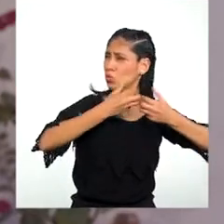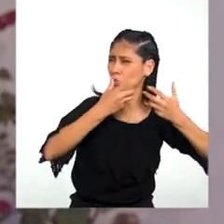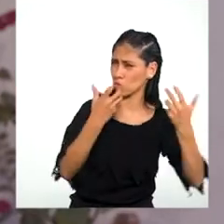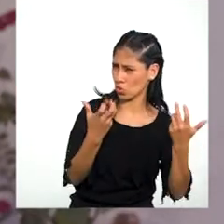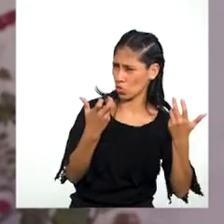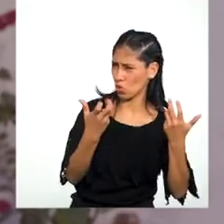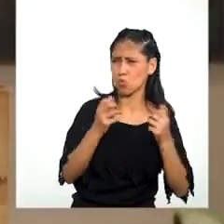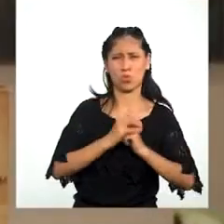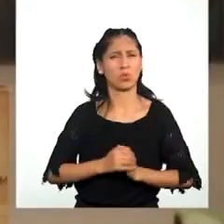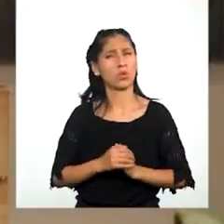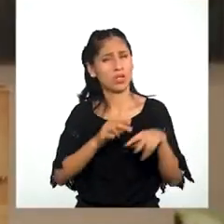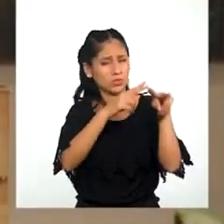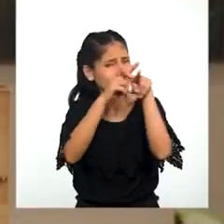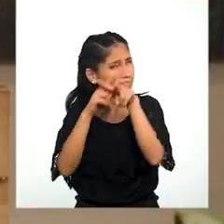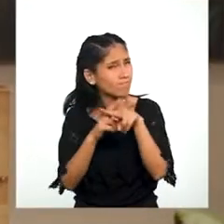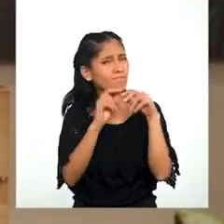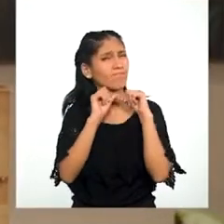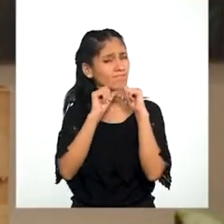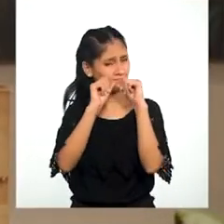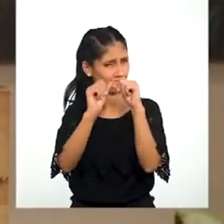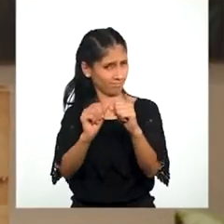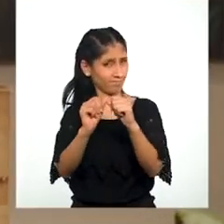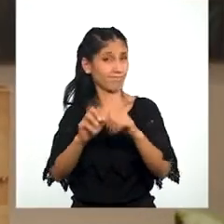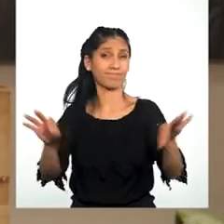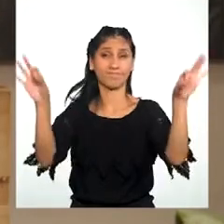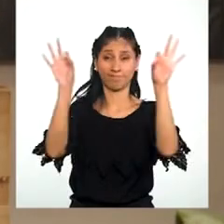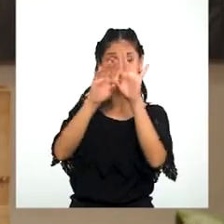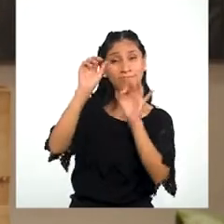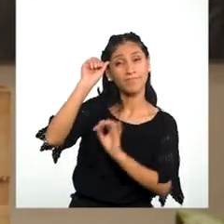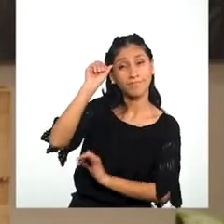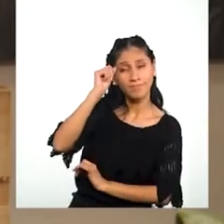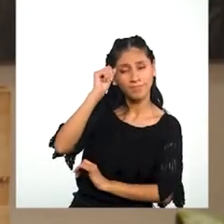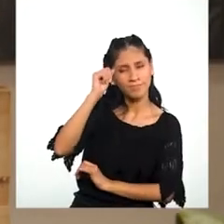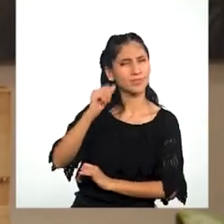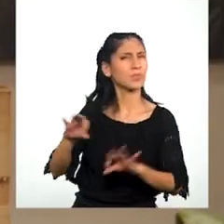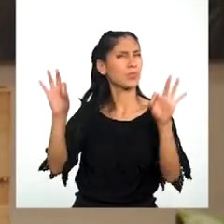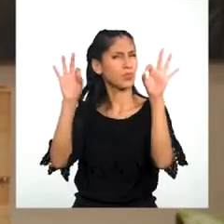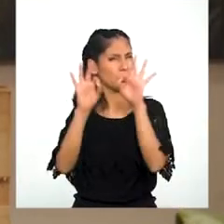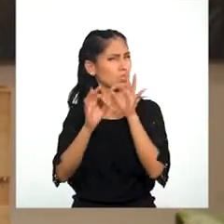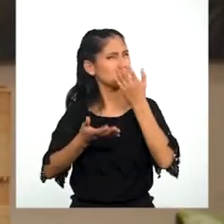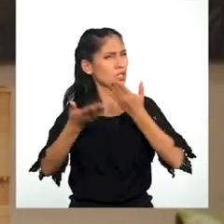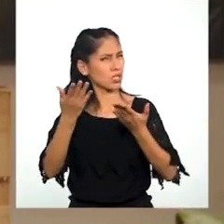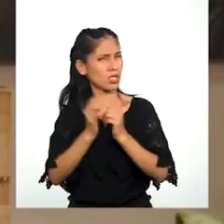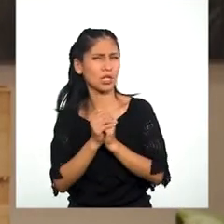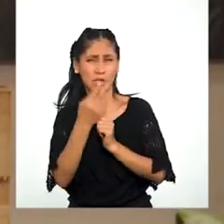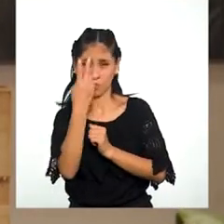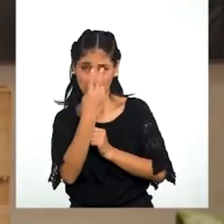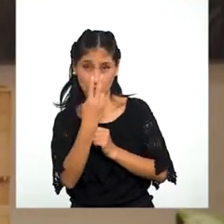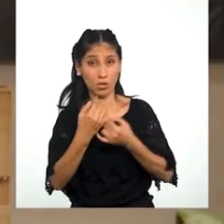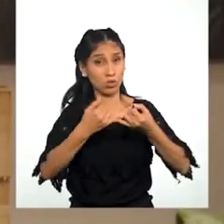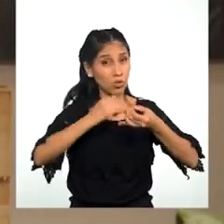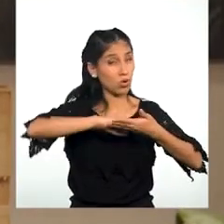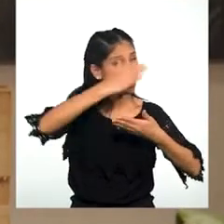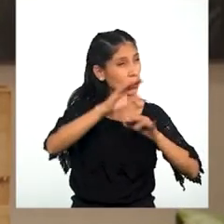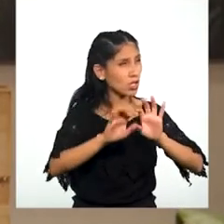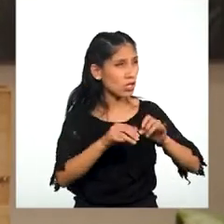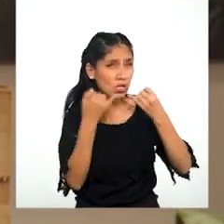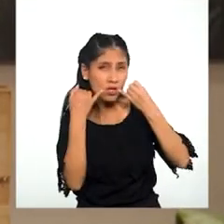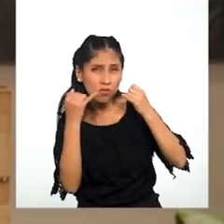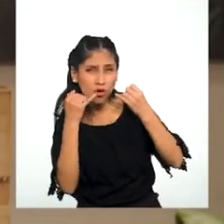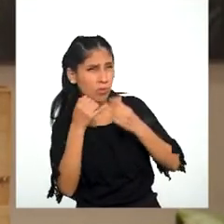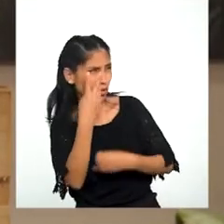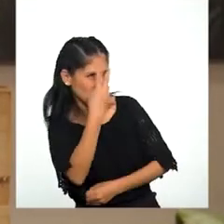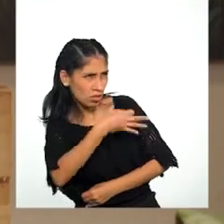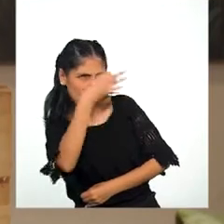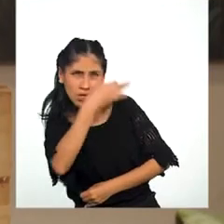medidas de prevención Y recuerden Que es muy importante Buscar fuentes Confiables Para informarnos Junto con nuestras Niñas